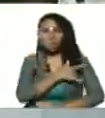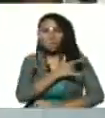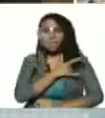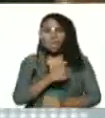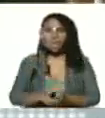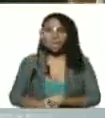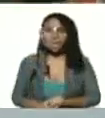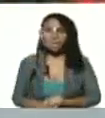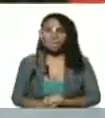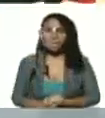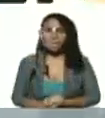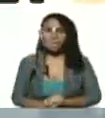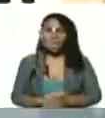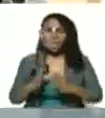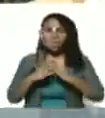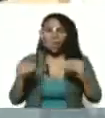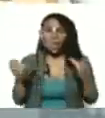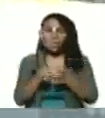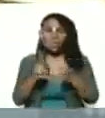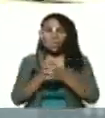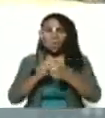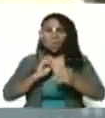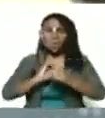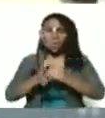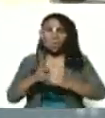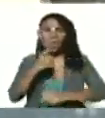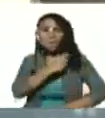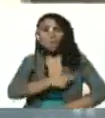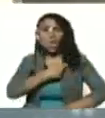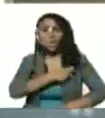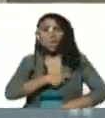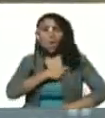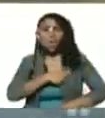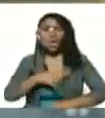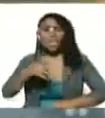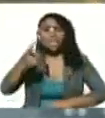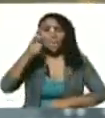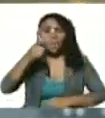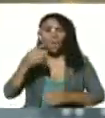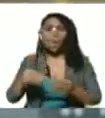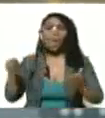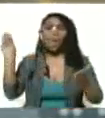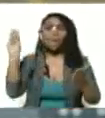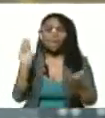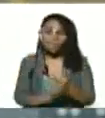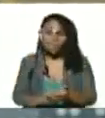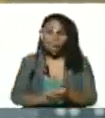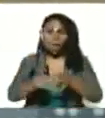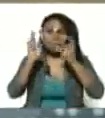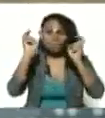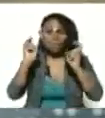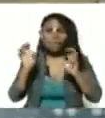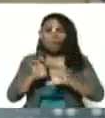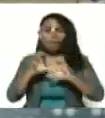y todo el equipo de COVID los protocolos de seguridad para volver al aula de clase desinfección del aula de